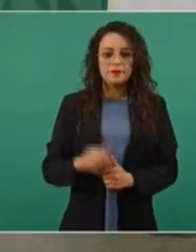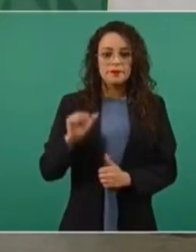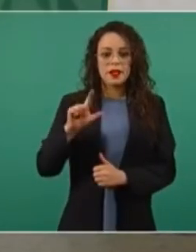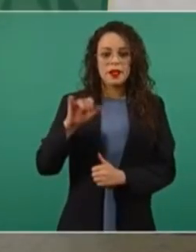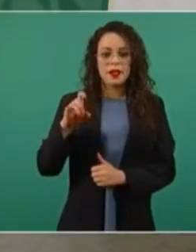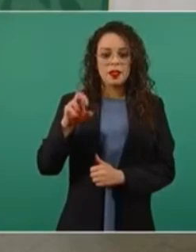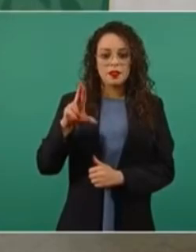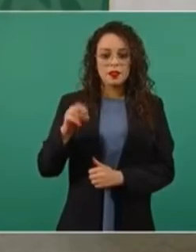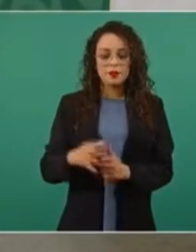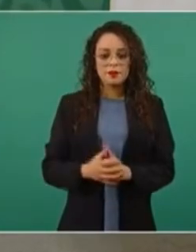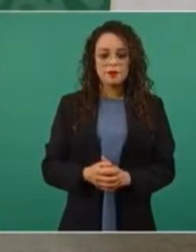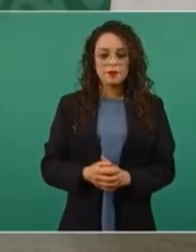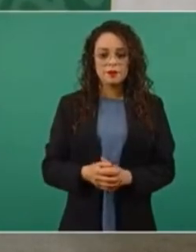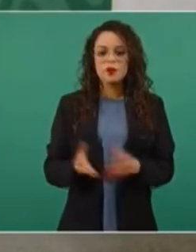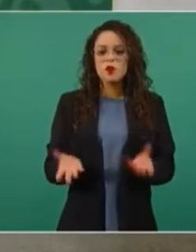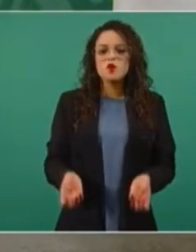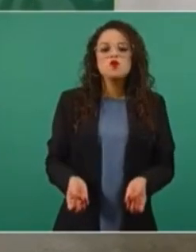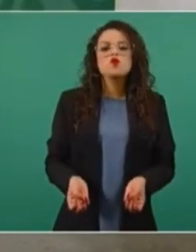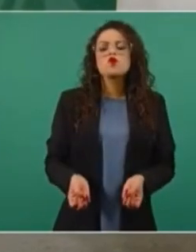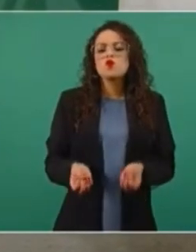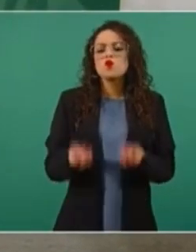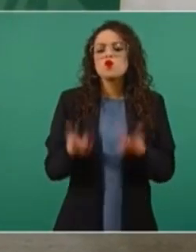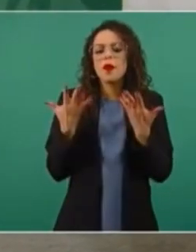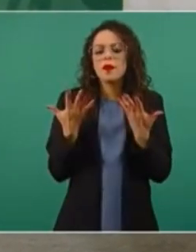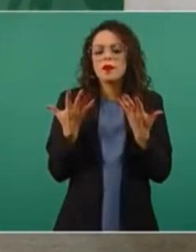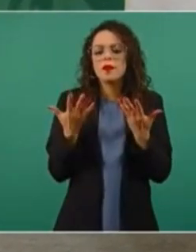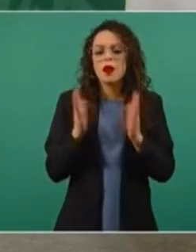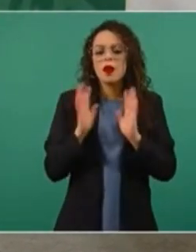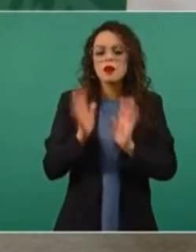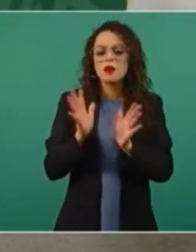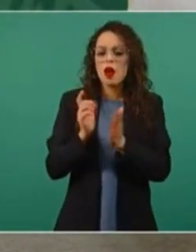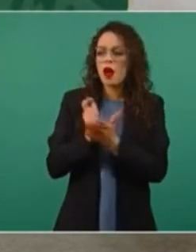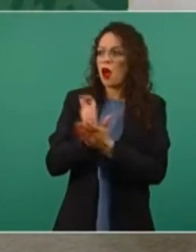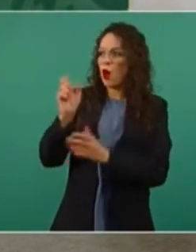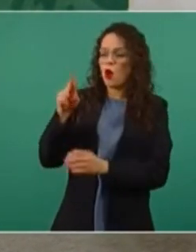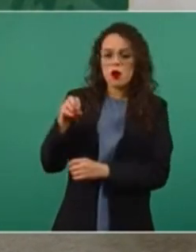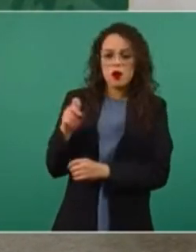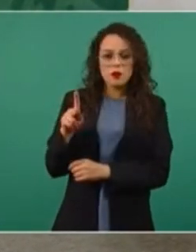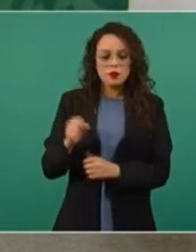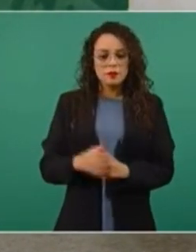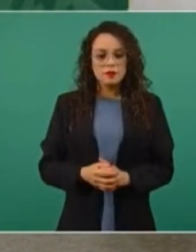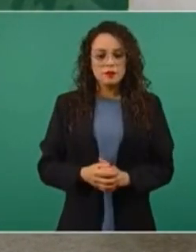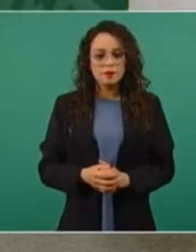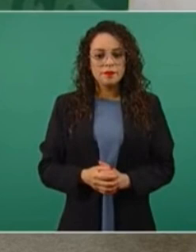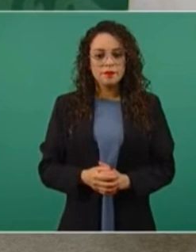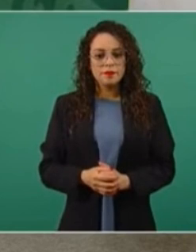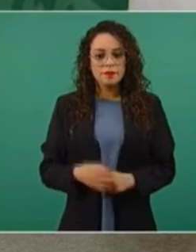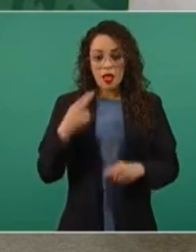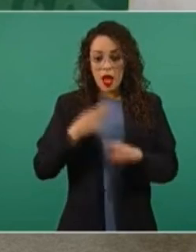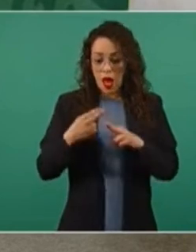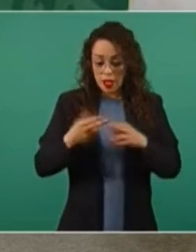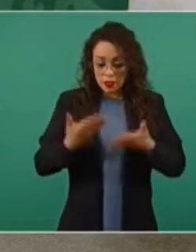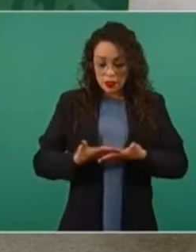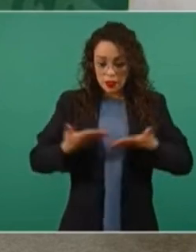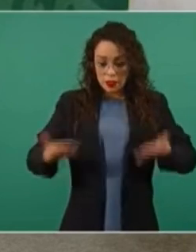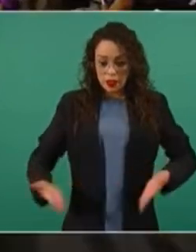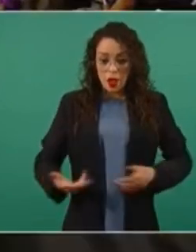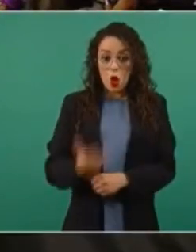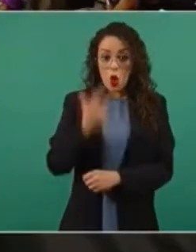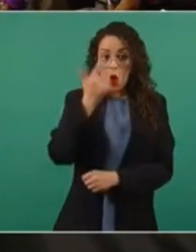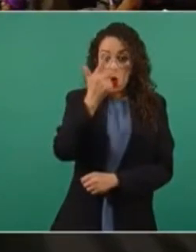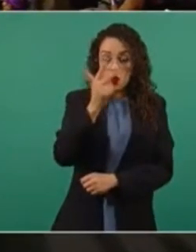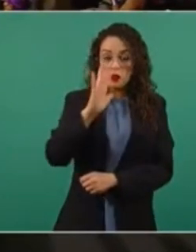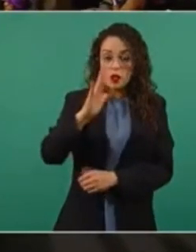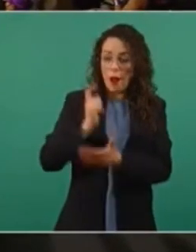Muchas gracias. ¿Cuánto le han entregado a la UNOPS? Hasta el día de hoy, en un total de ocho pagos,